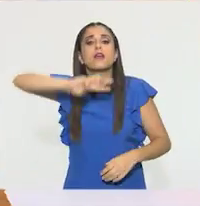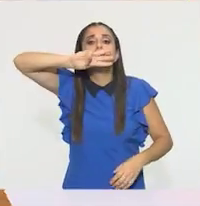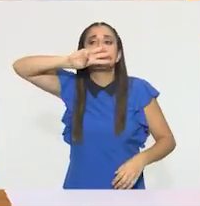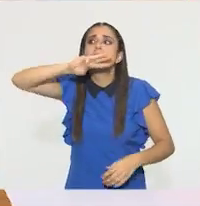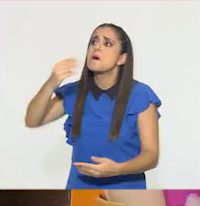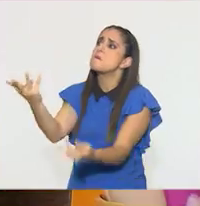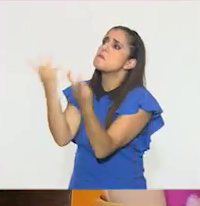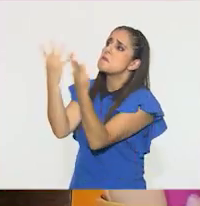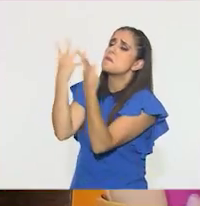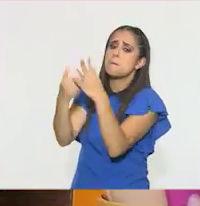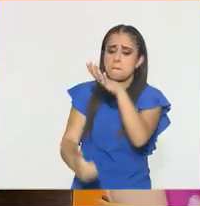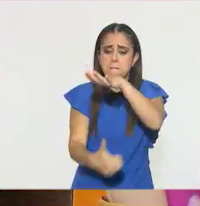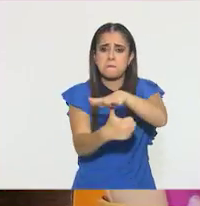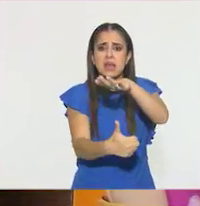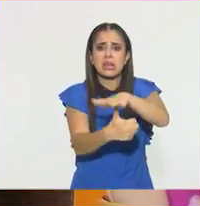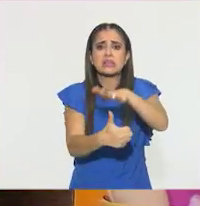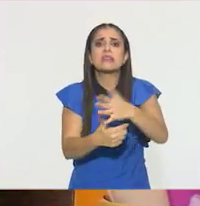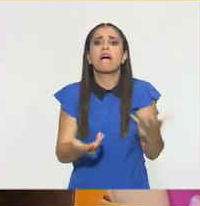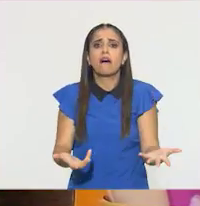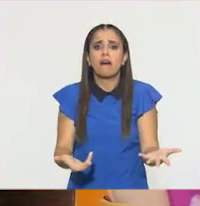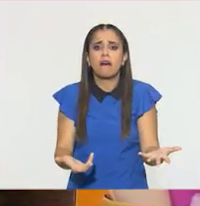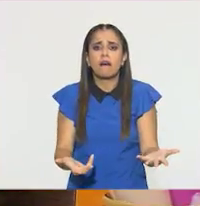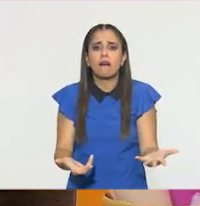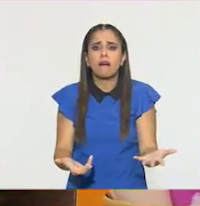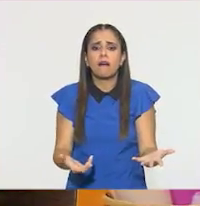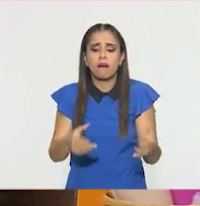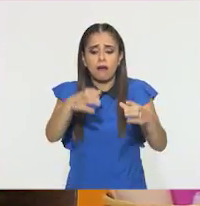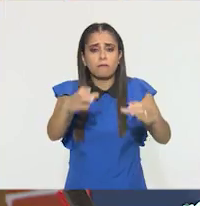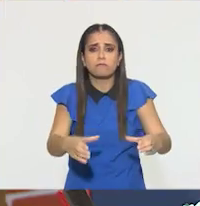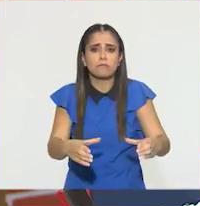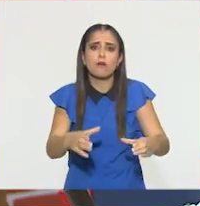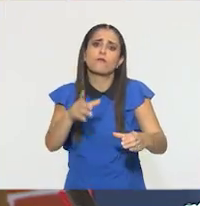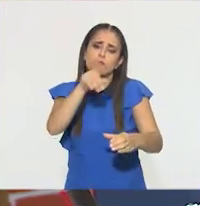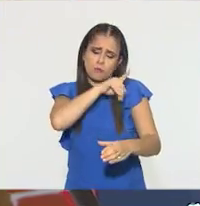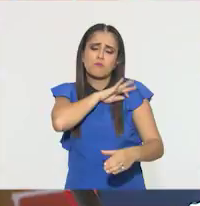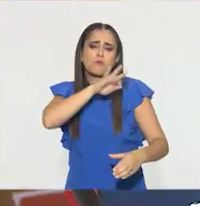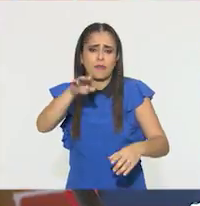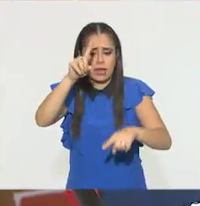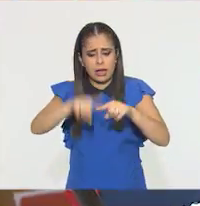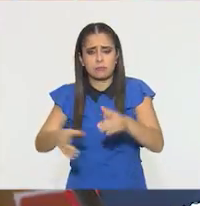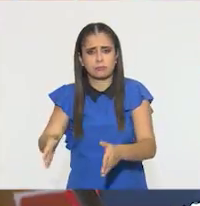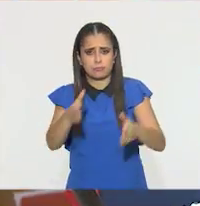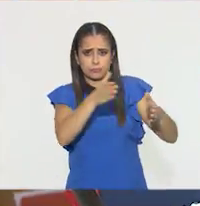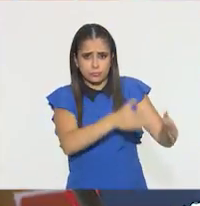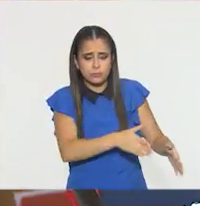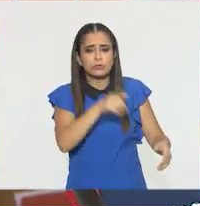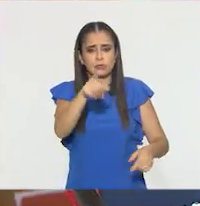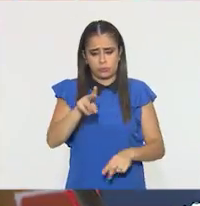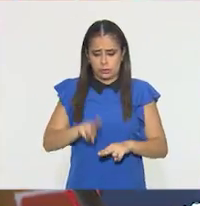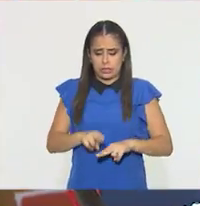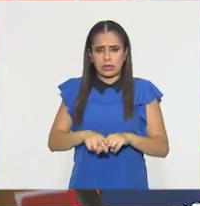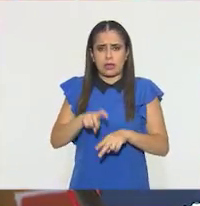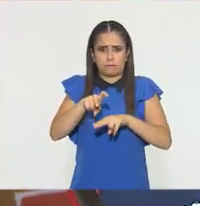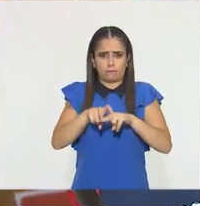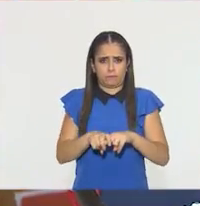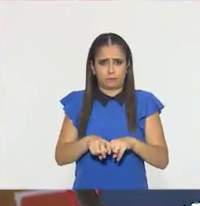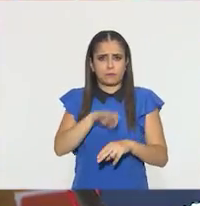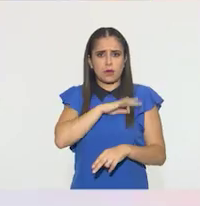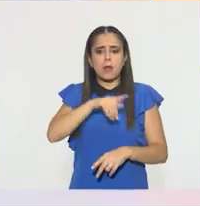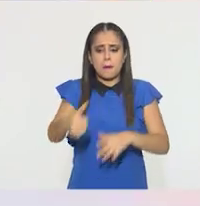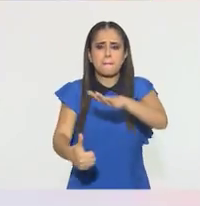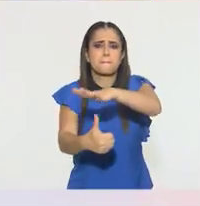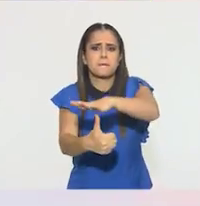regaña por andar golpeando la mesa, ¿con qué lo podemos hacer? Tenemos otra variante, chicos. Aquí sentados lo podemos llevar a cabo, ¿no? Vas a golpear